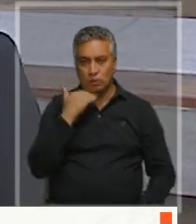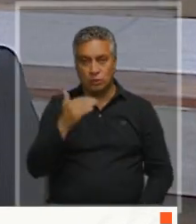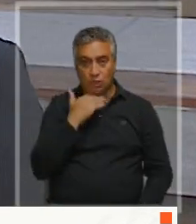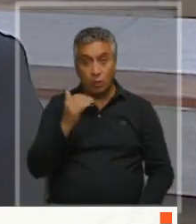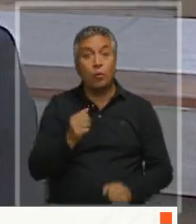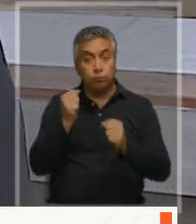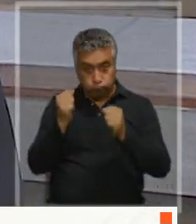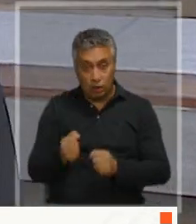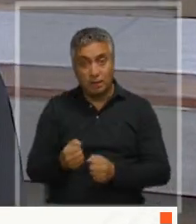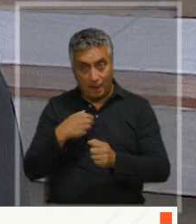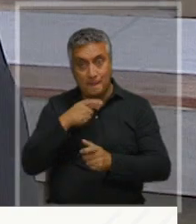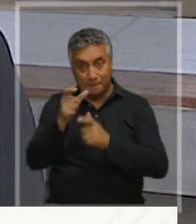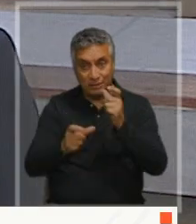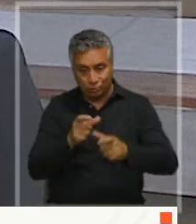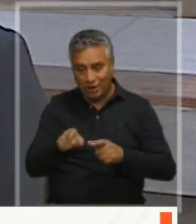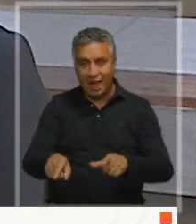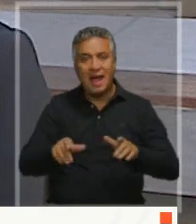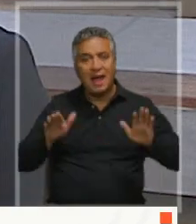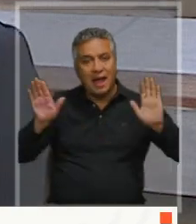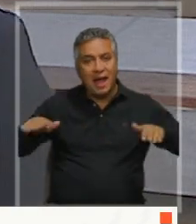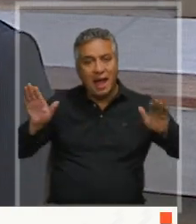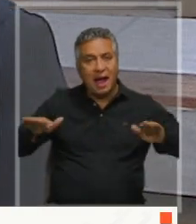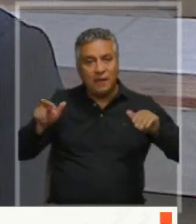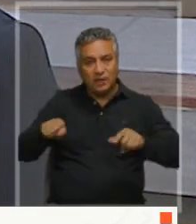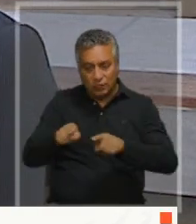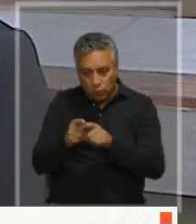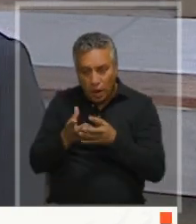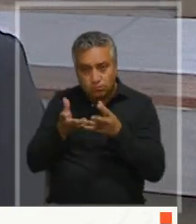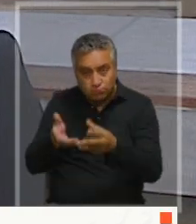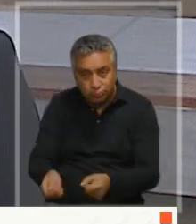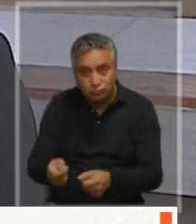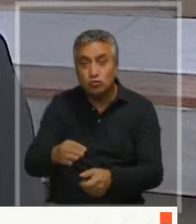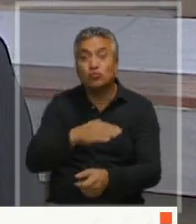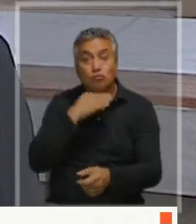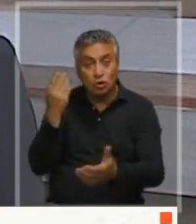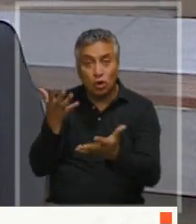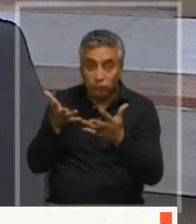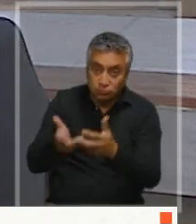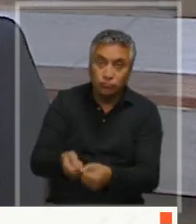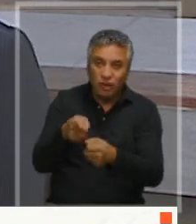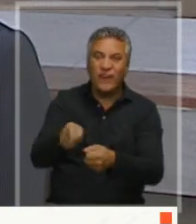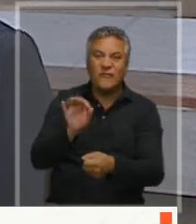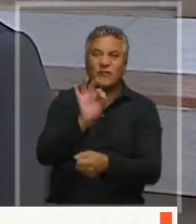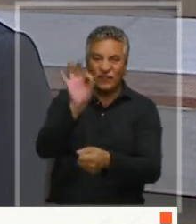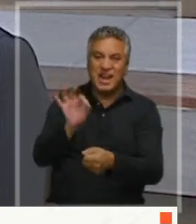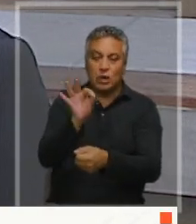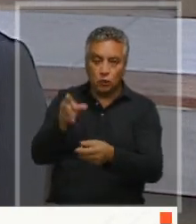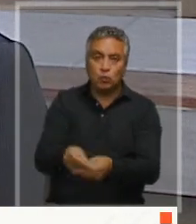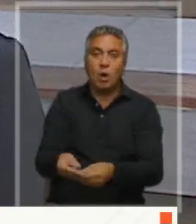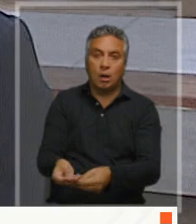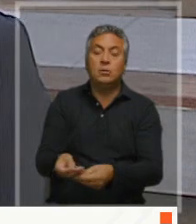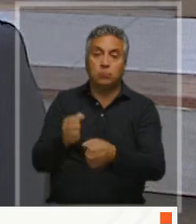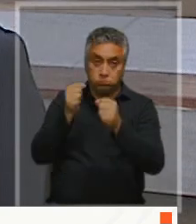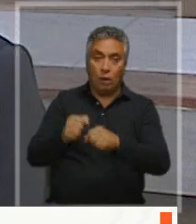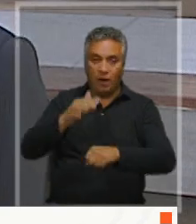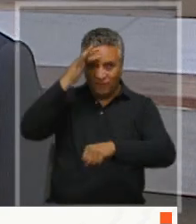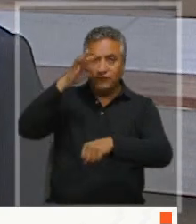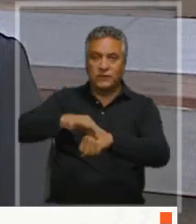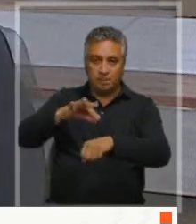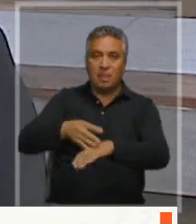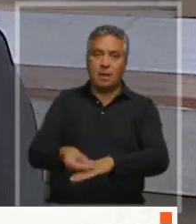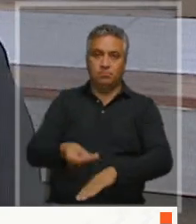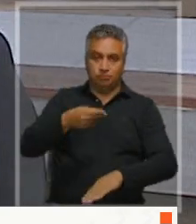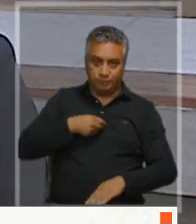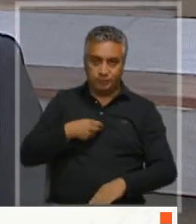de personas que toman contacto con aves contagiadas o aves muertas por este virus que puedan producir una enfermedad. Lo que no se ha